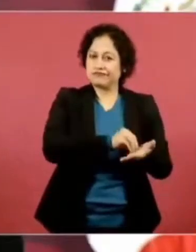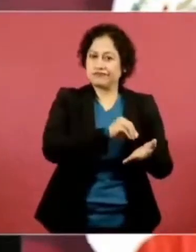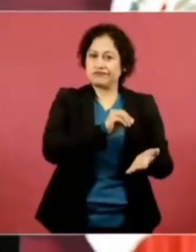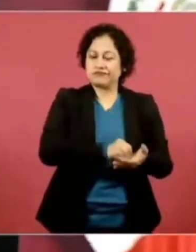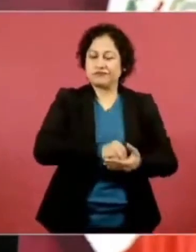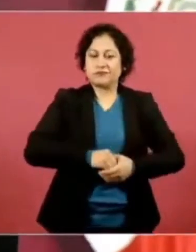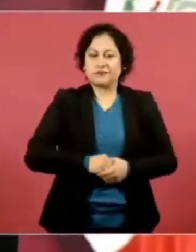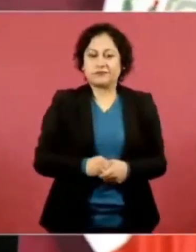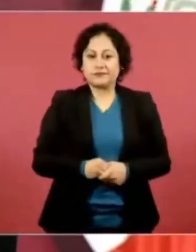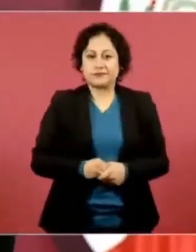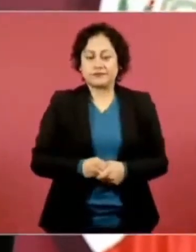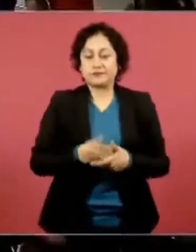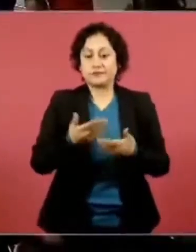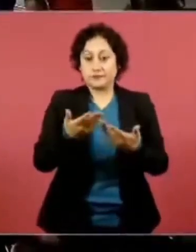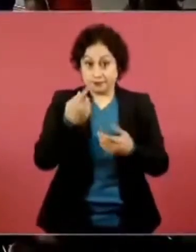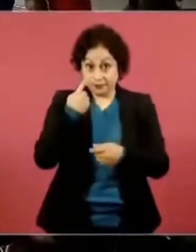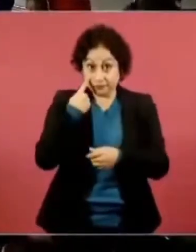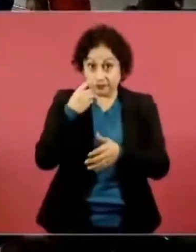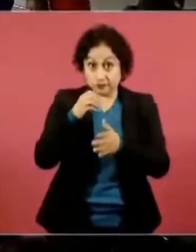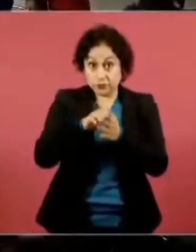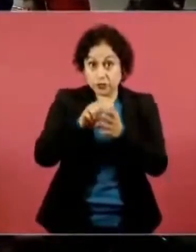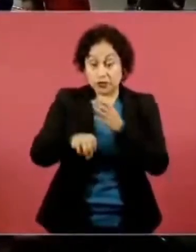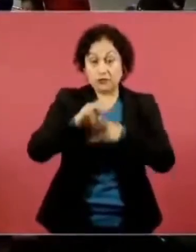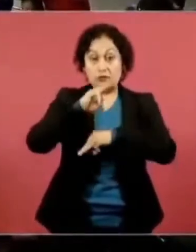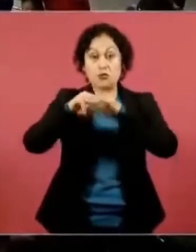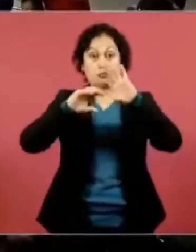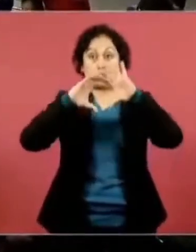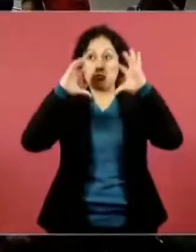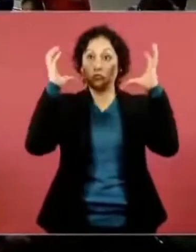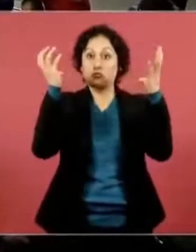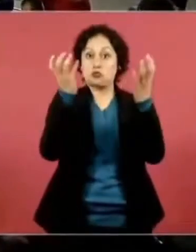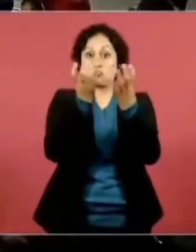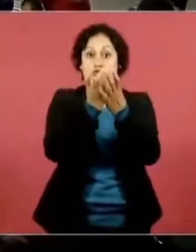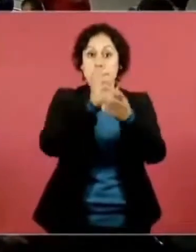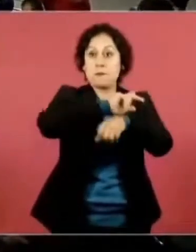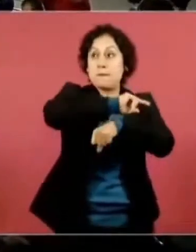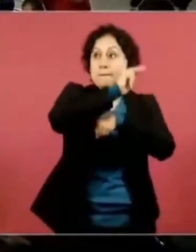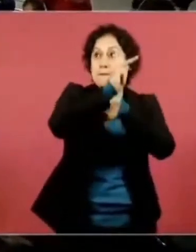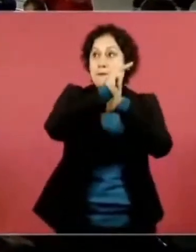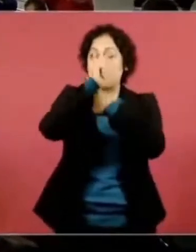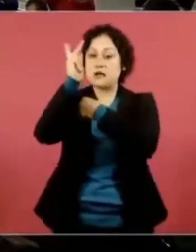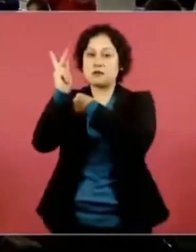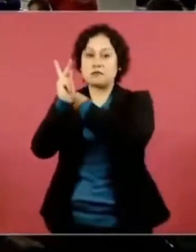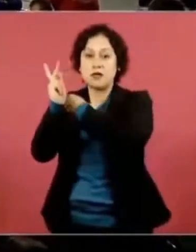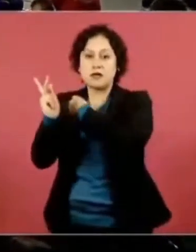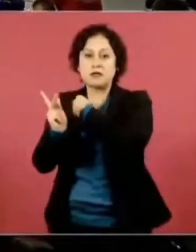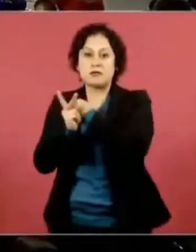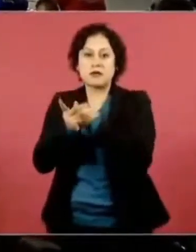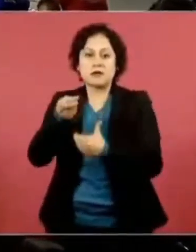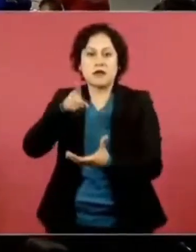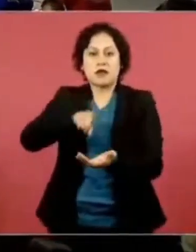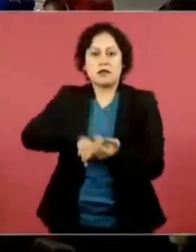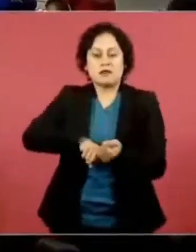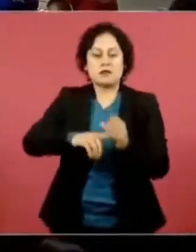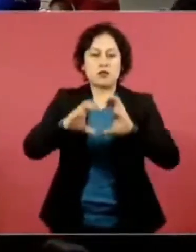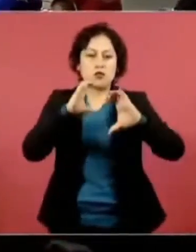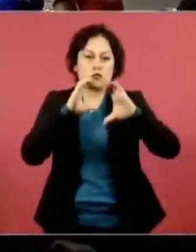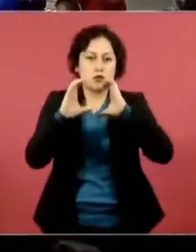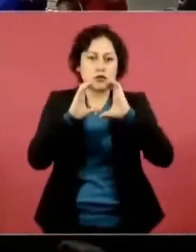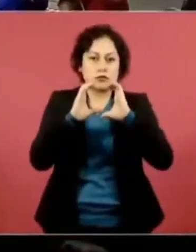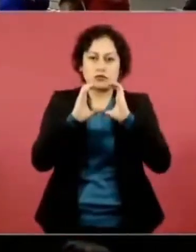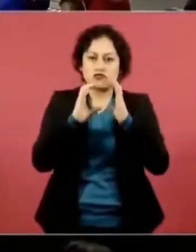Hay países en donde no tienen posibilidad de comunicarse y es fibra óptica,